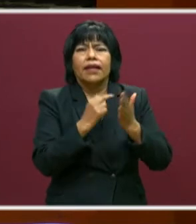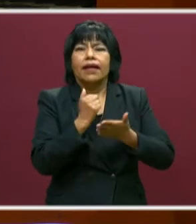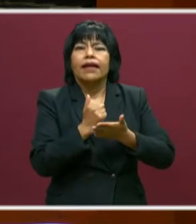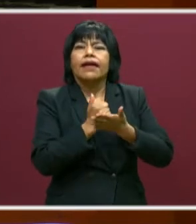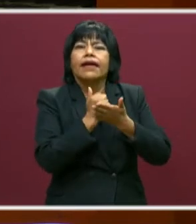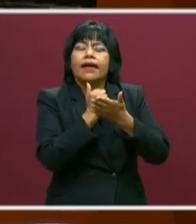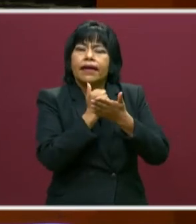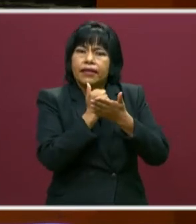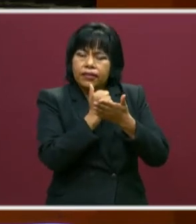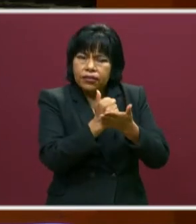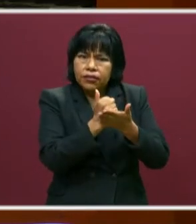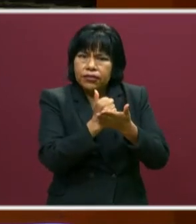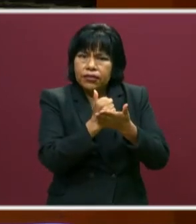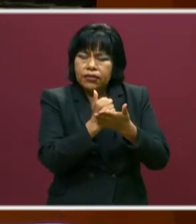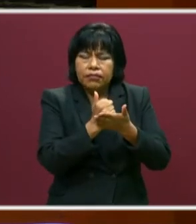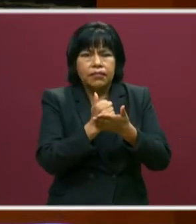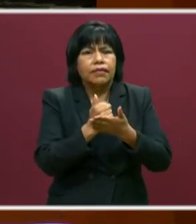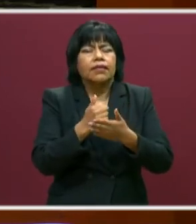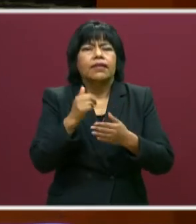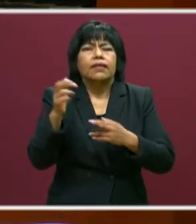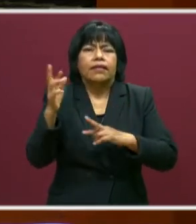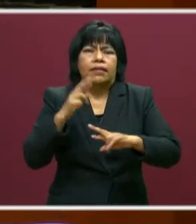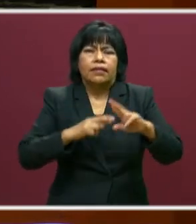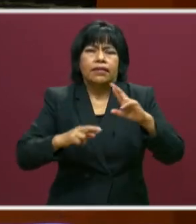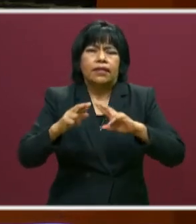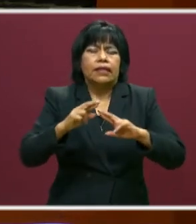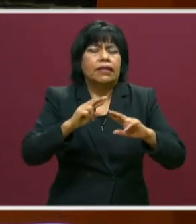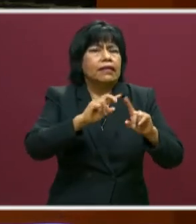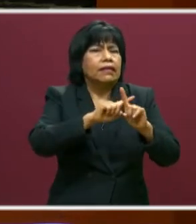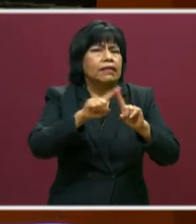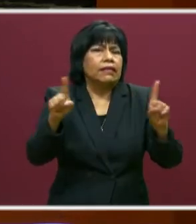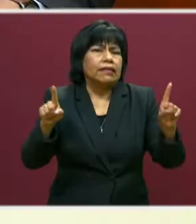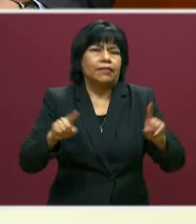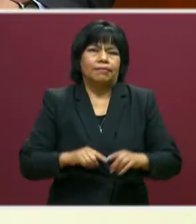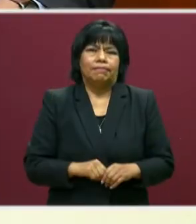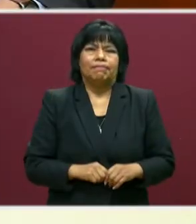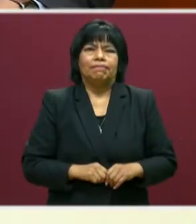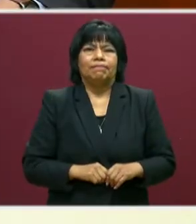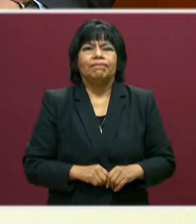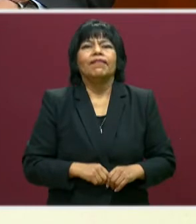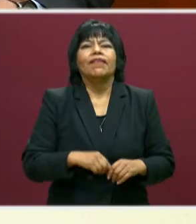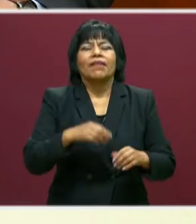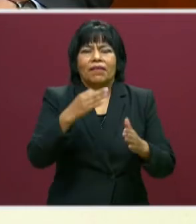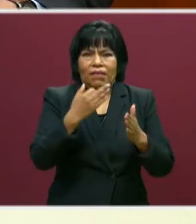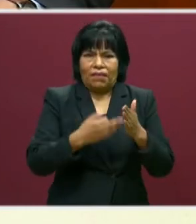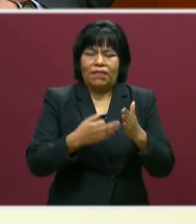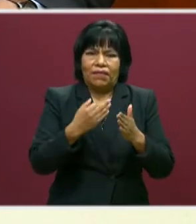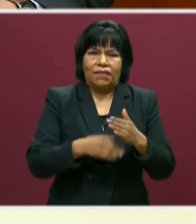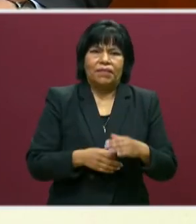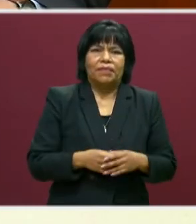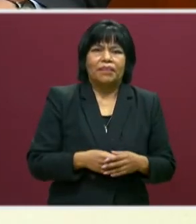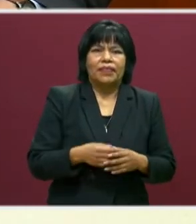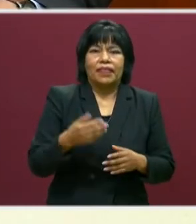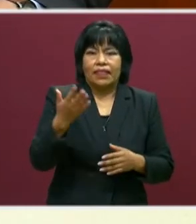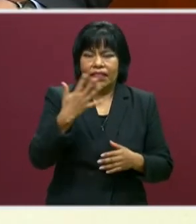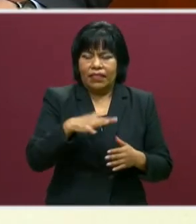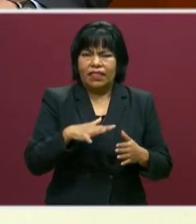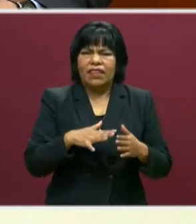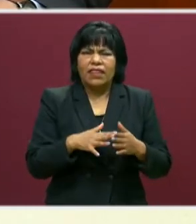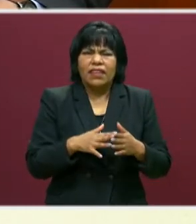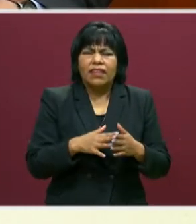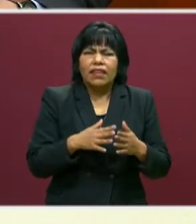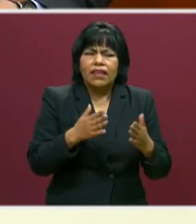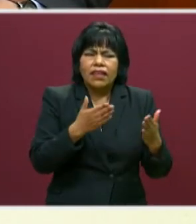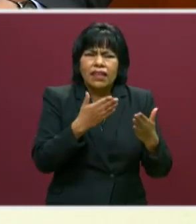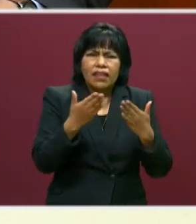a que regresemos de otra manera. Así es. Ya nada más nos falta el 10, más estudio en profundidad